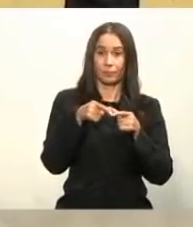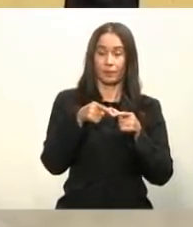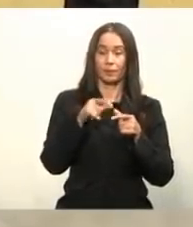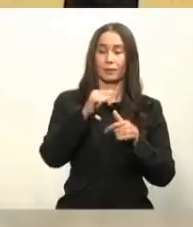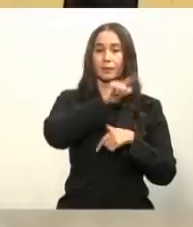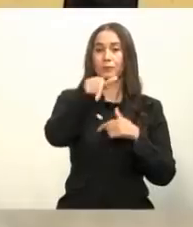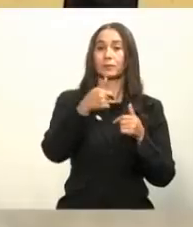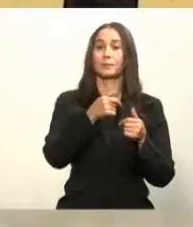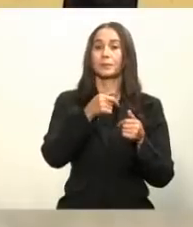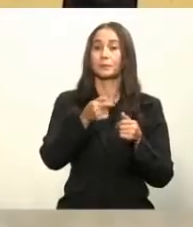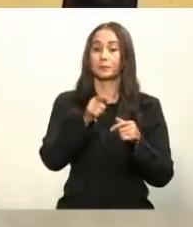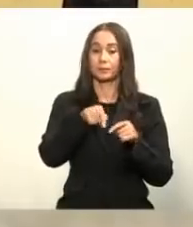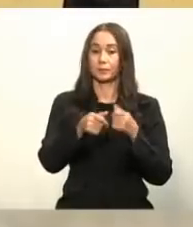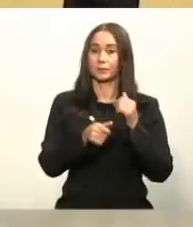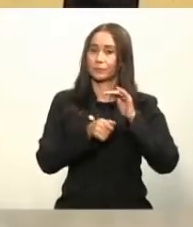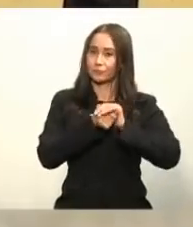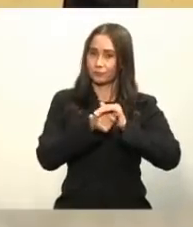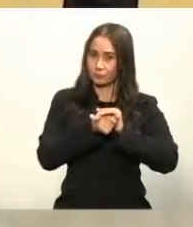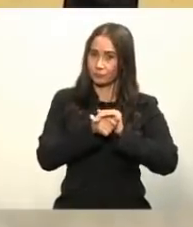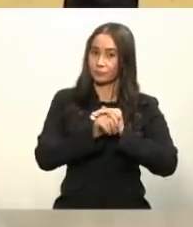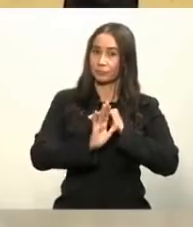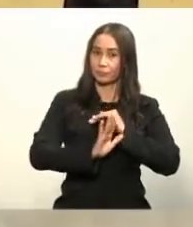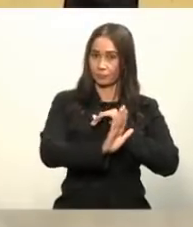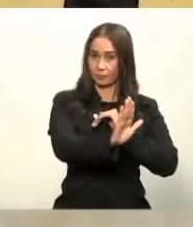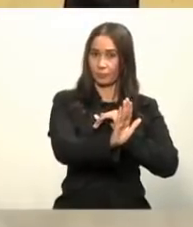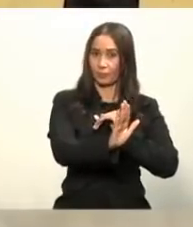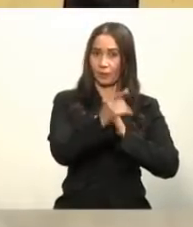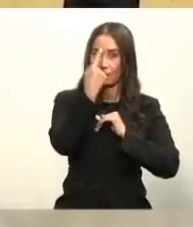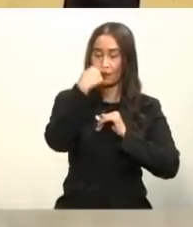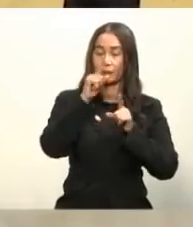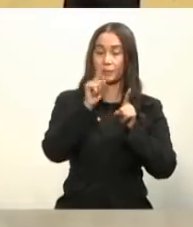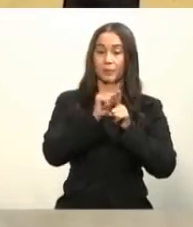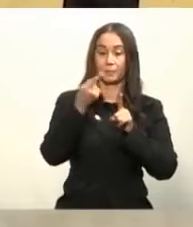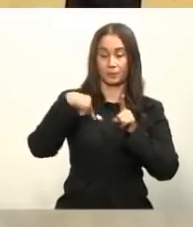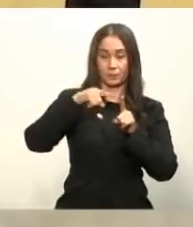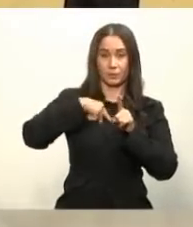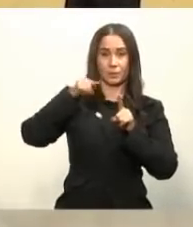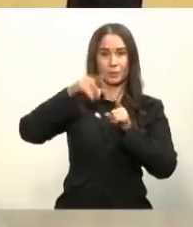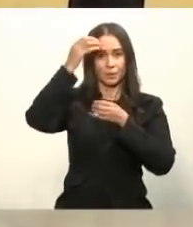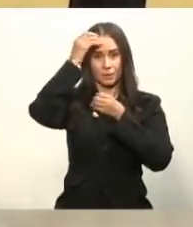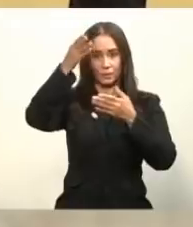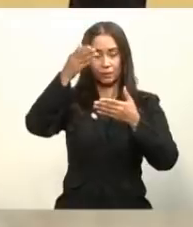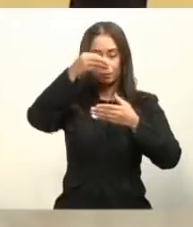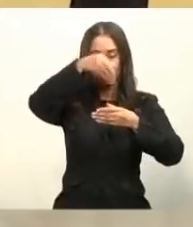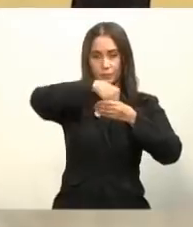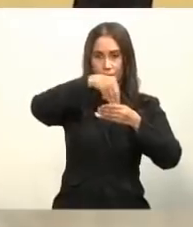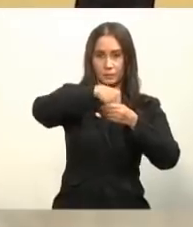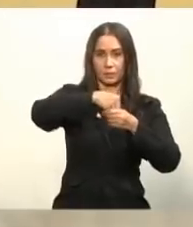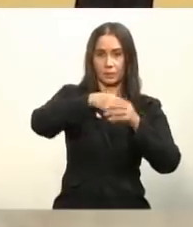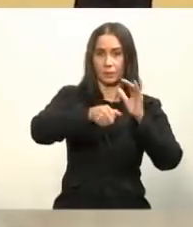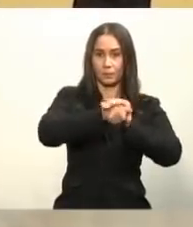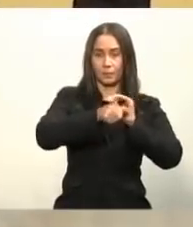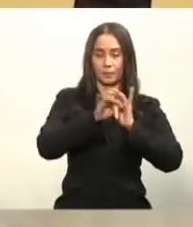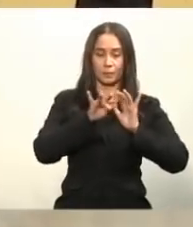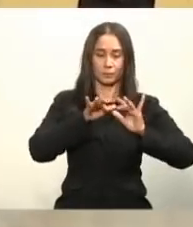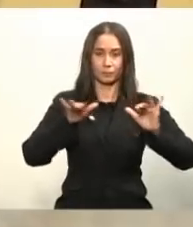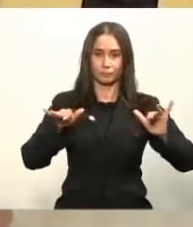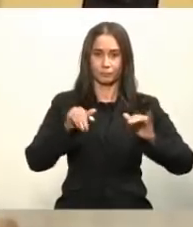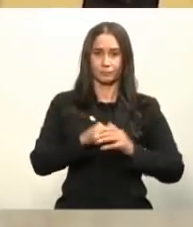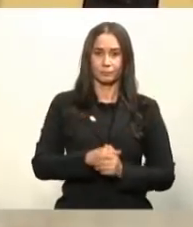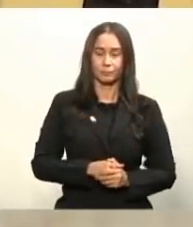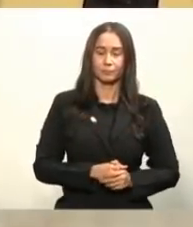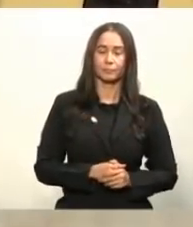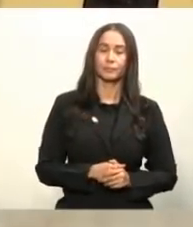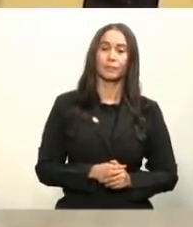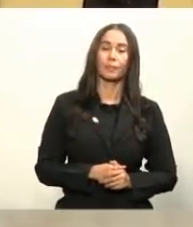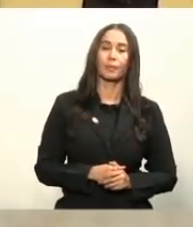tiene que guardarla, pero, sin embargo, nosotros también, esa información estará de manera digital. Cuando